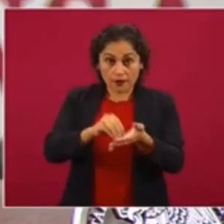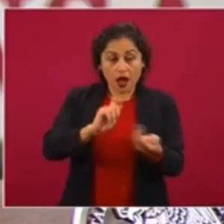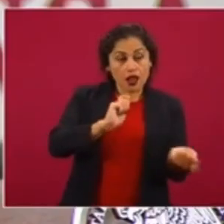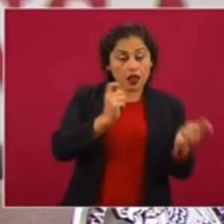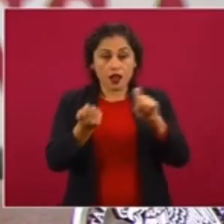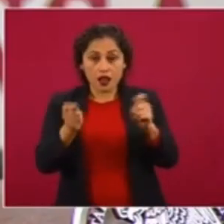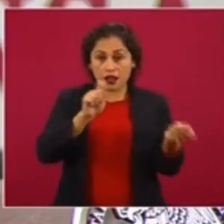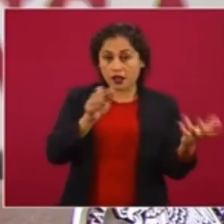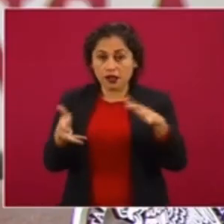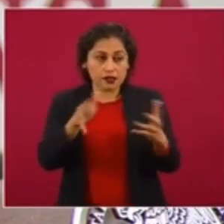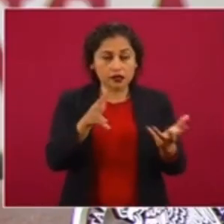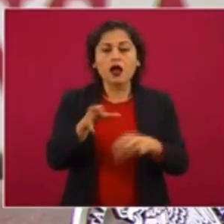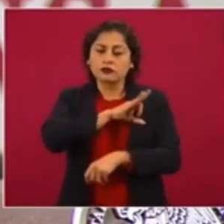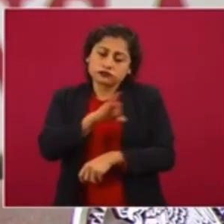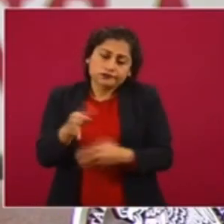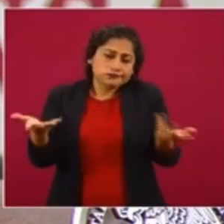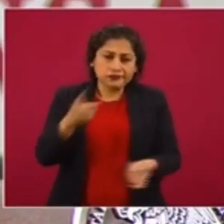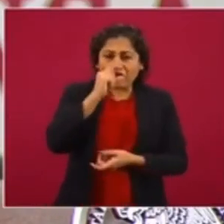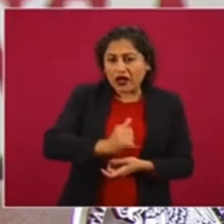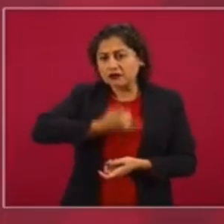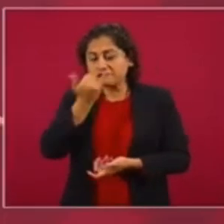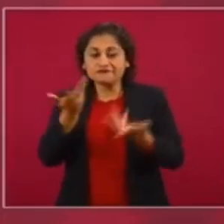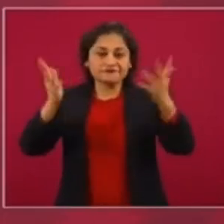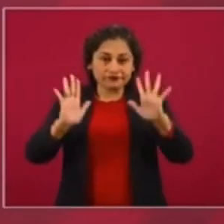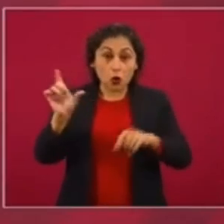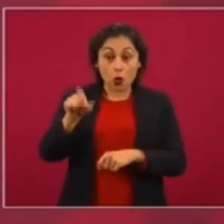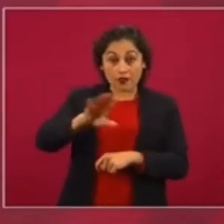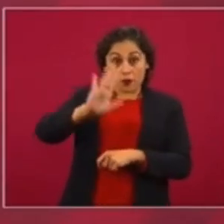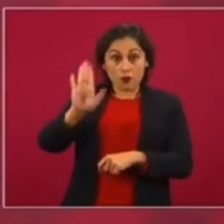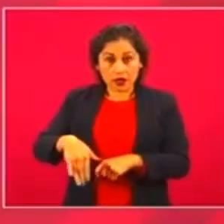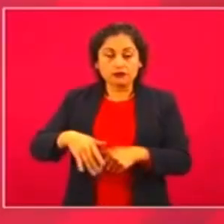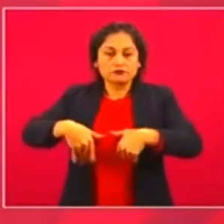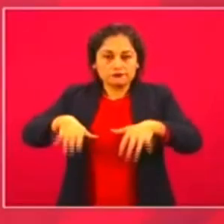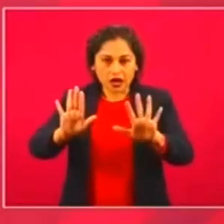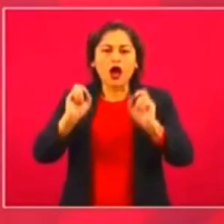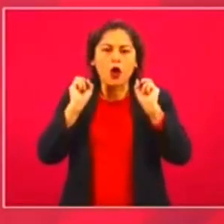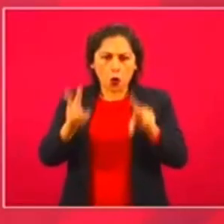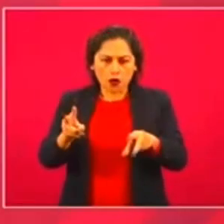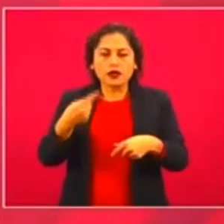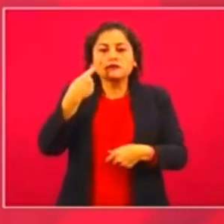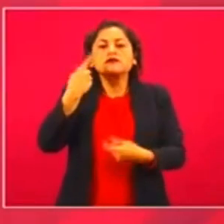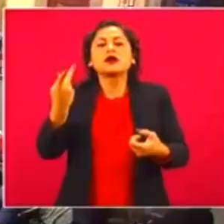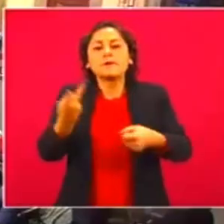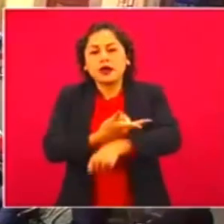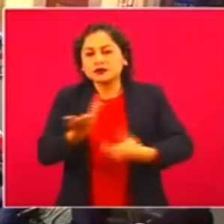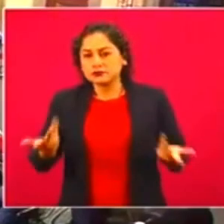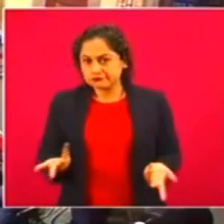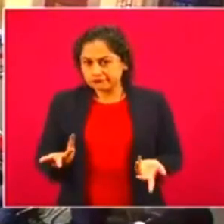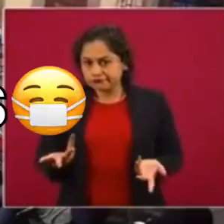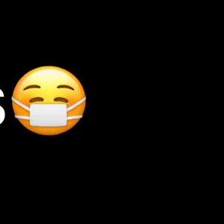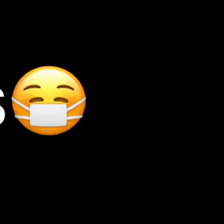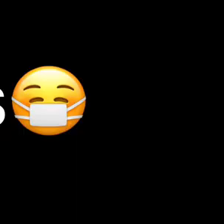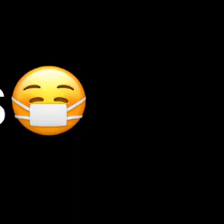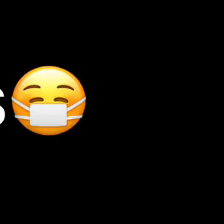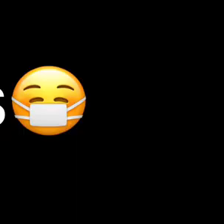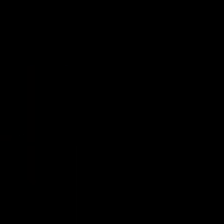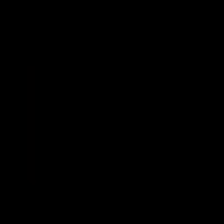dejar de ser consecuente. Ya, dejando de existir, pues ya, viene el edificio. Esto es bueno, ¿no?